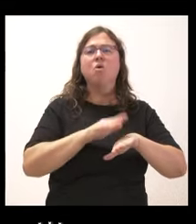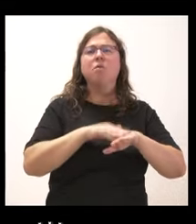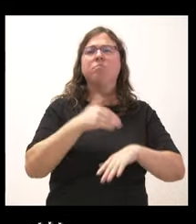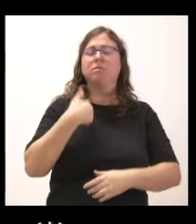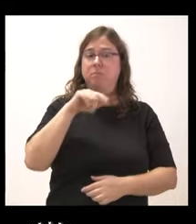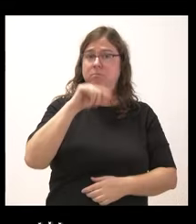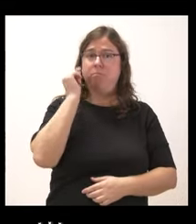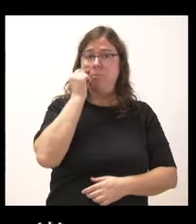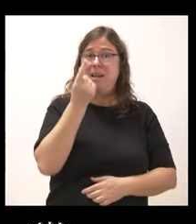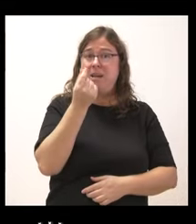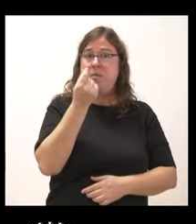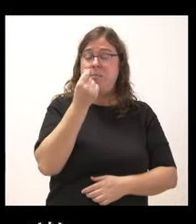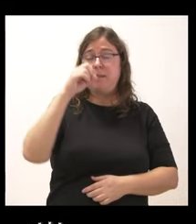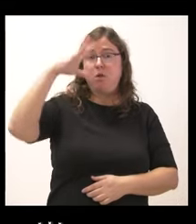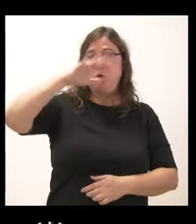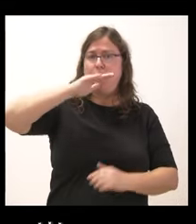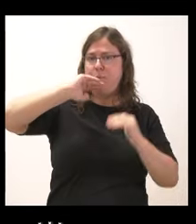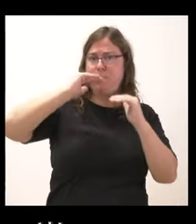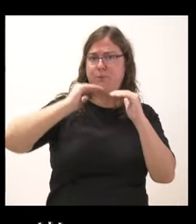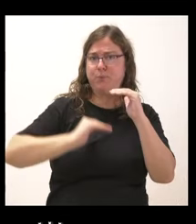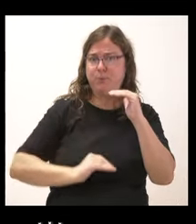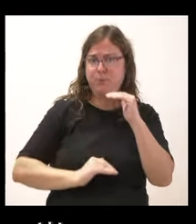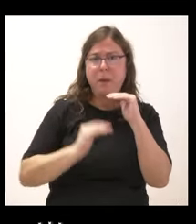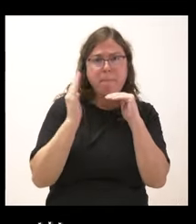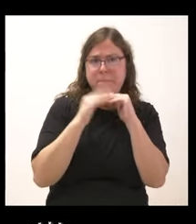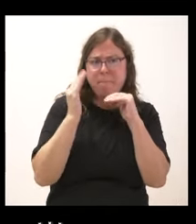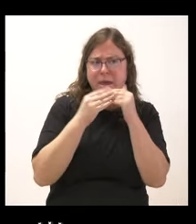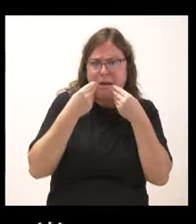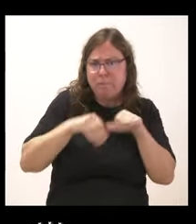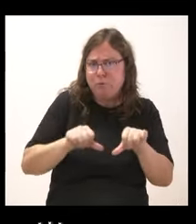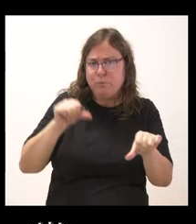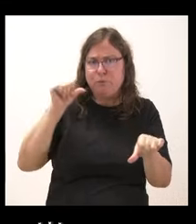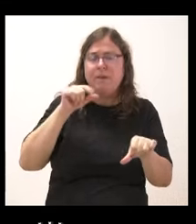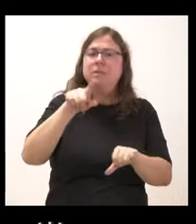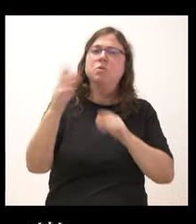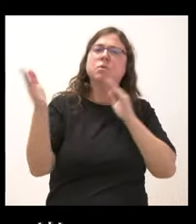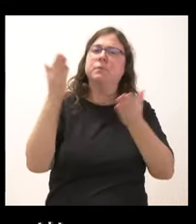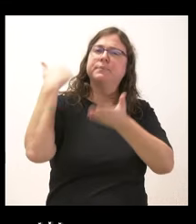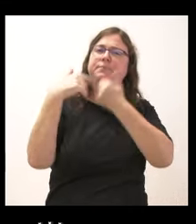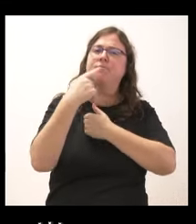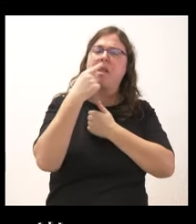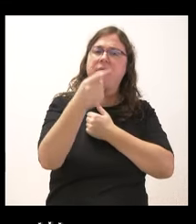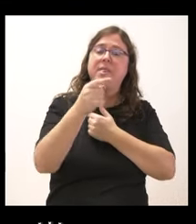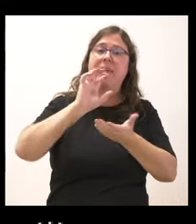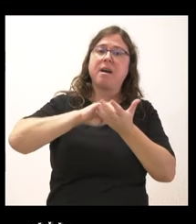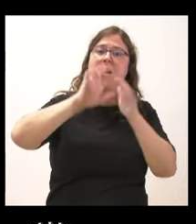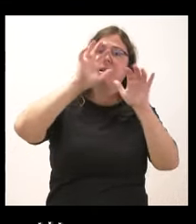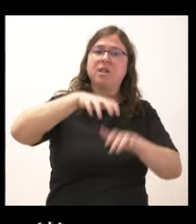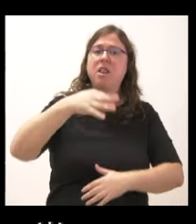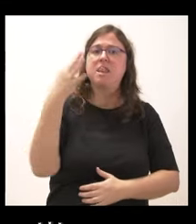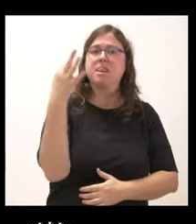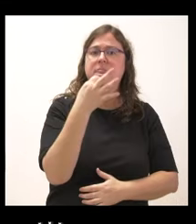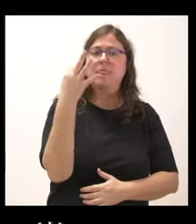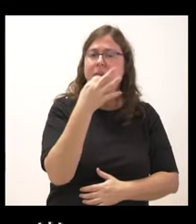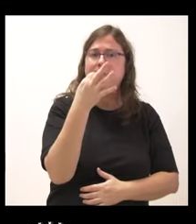conocido que el precio de la luz va a bajar hoy a mínimos históricos. Usted en su momento dijo que Castilla y León debería ser,